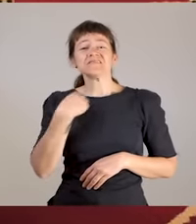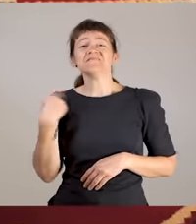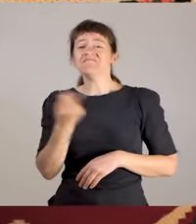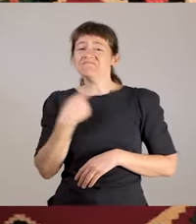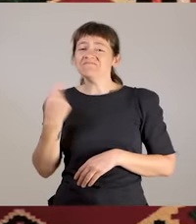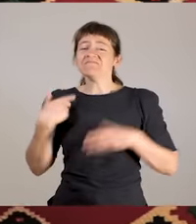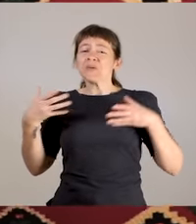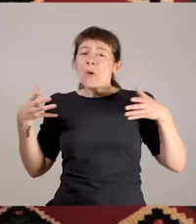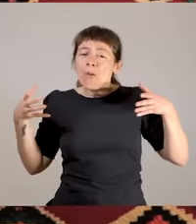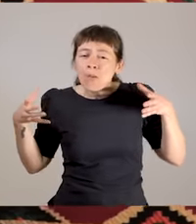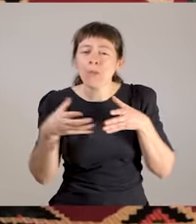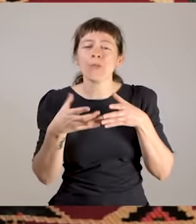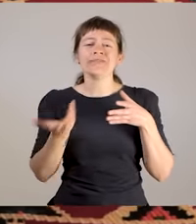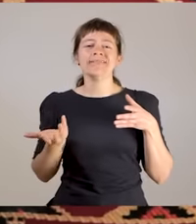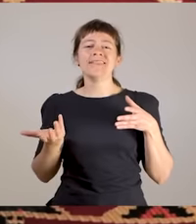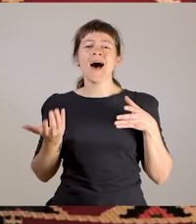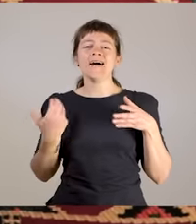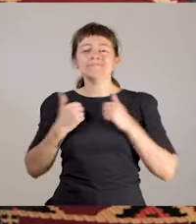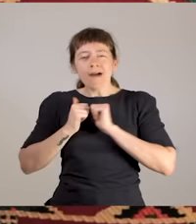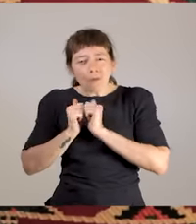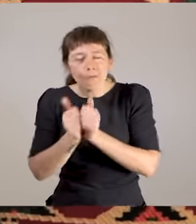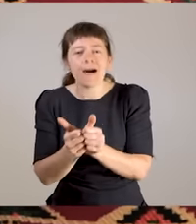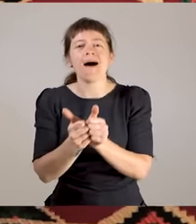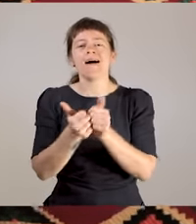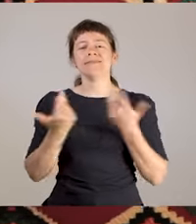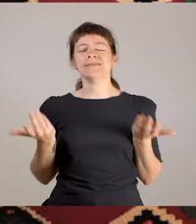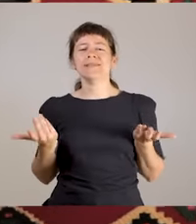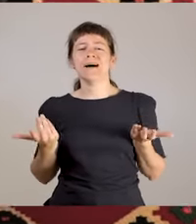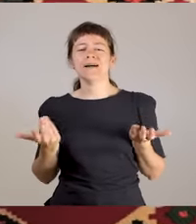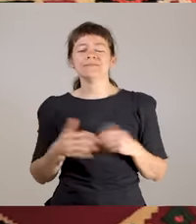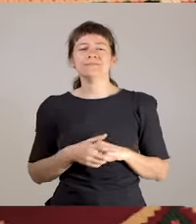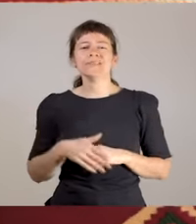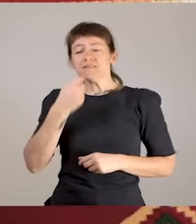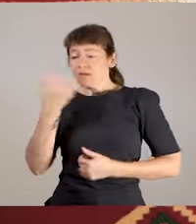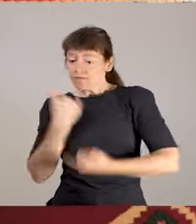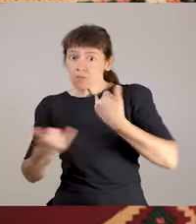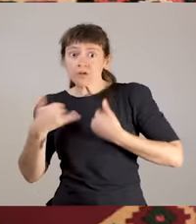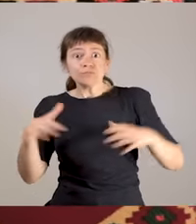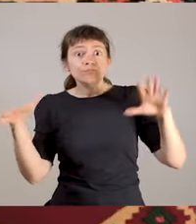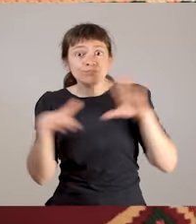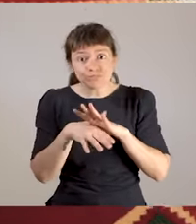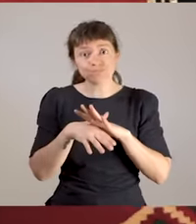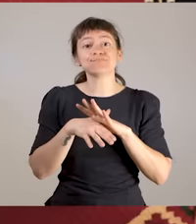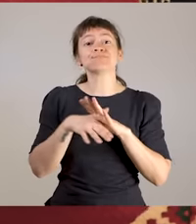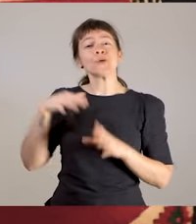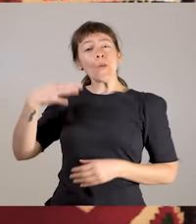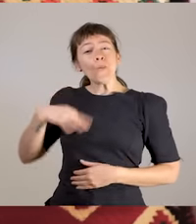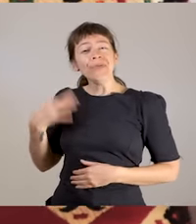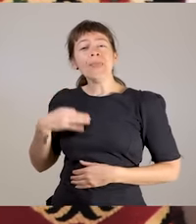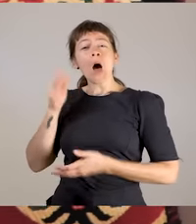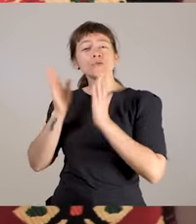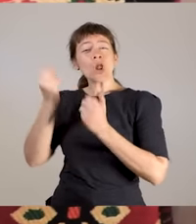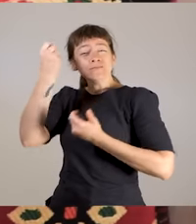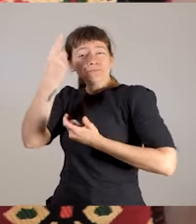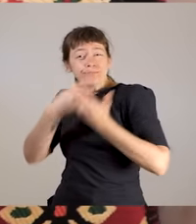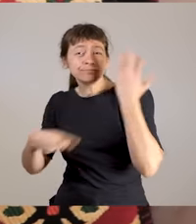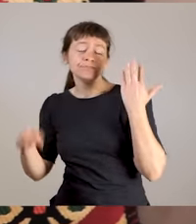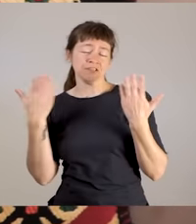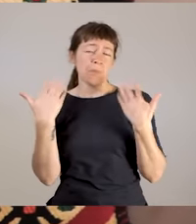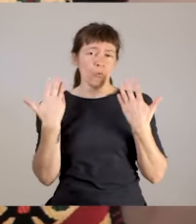Si estamos juntas, si nos acompañamos, si nos informamos, es posible una vida sin violencias.